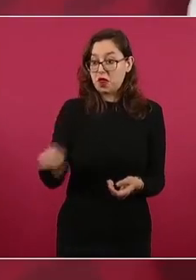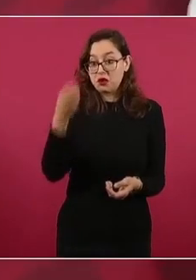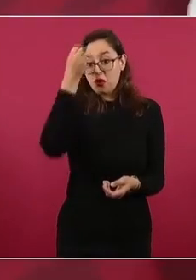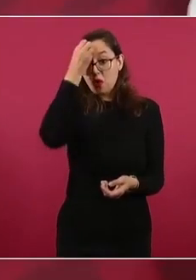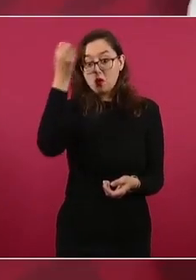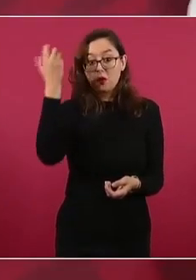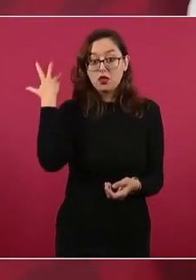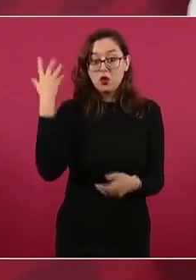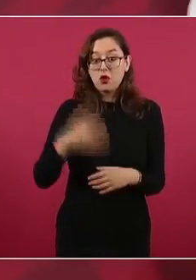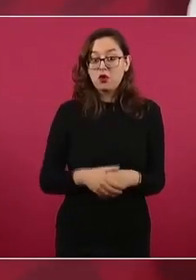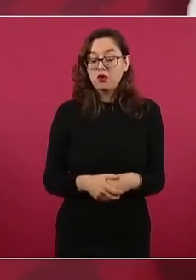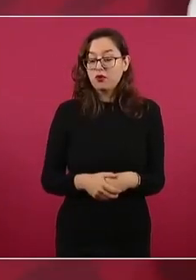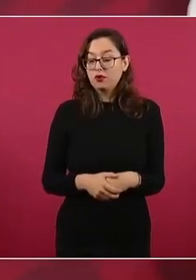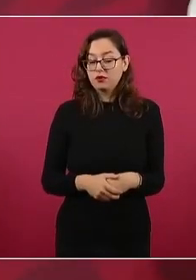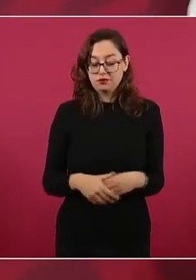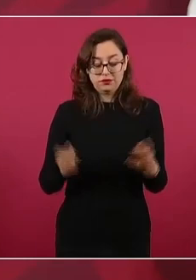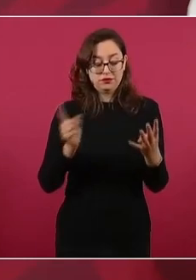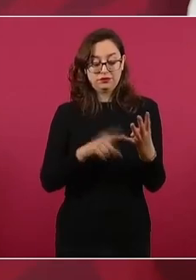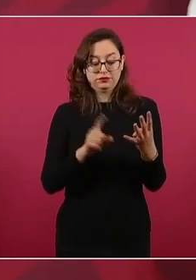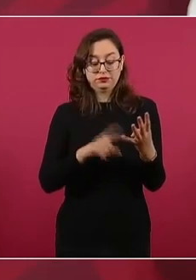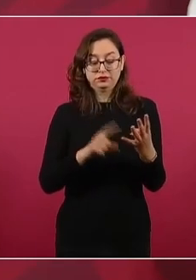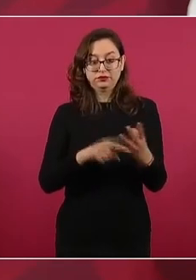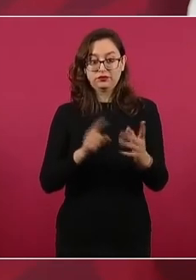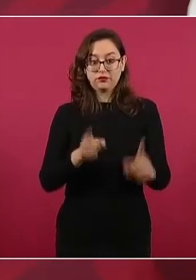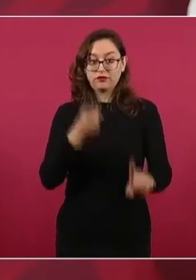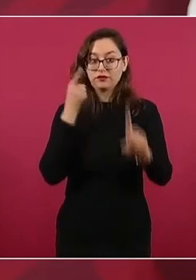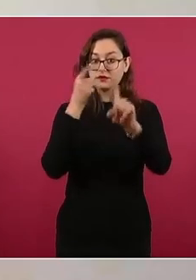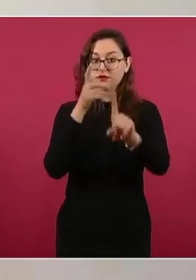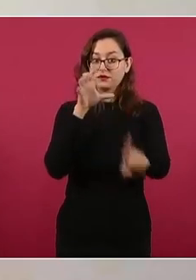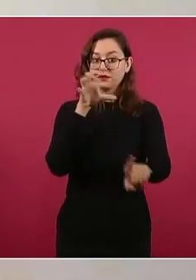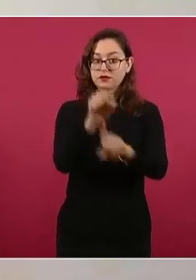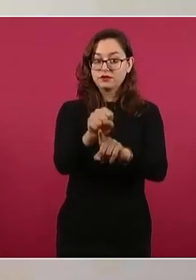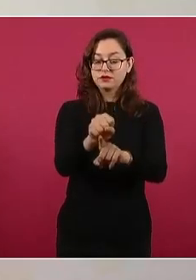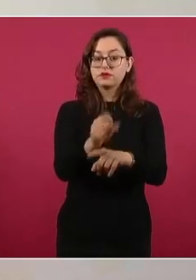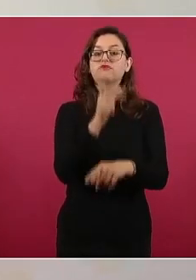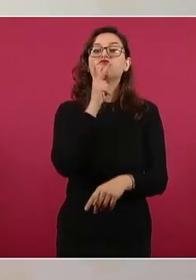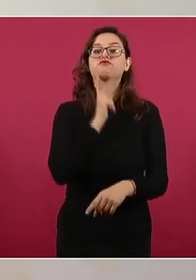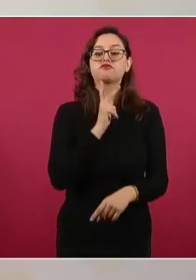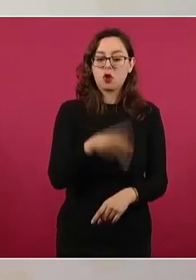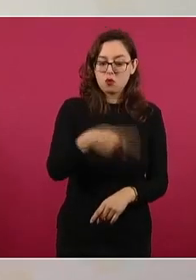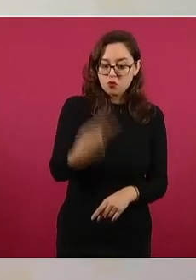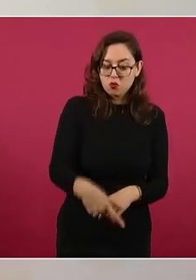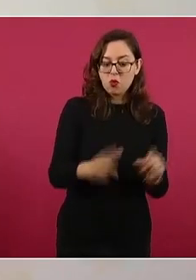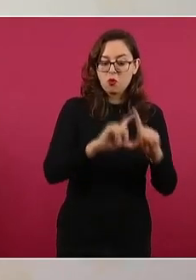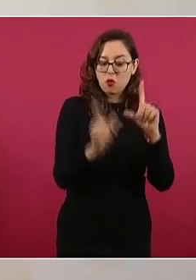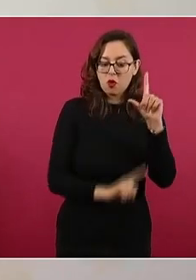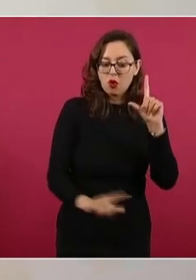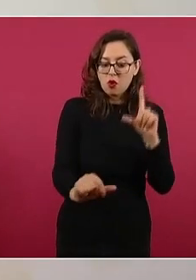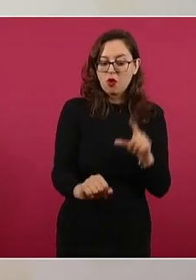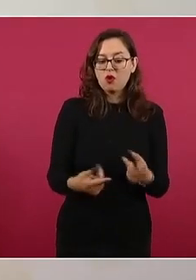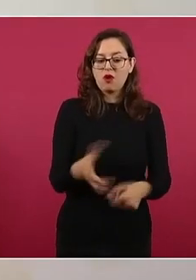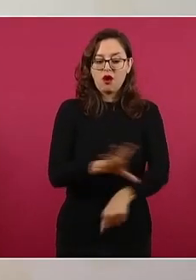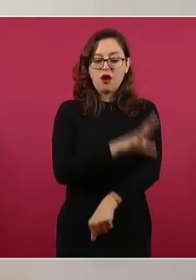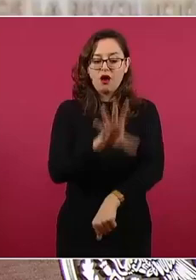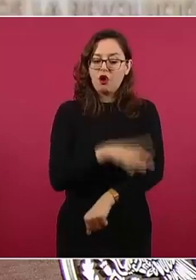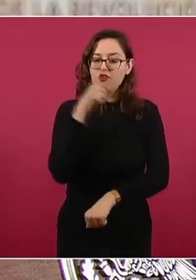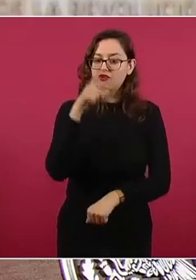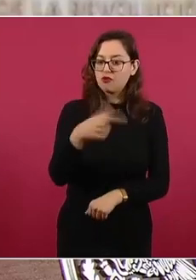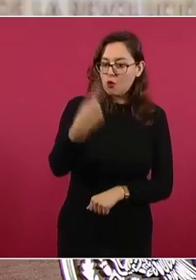y se logró la nacionalización del petróleo, de la industria eléctrica?